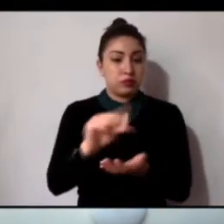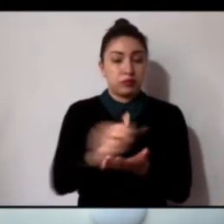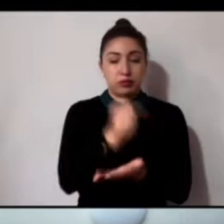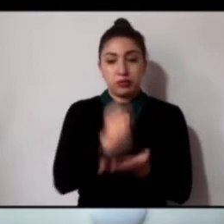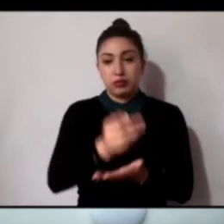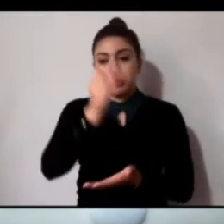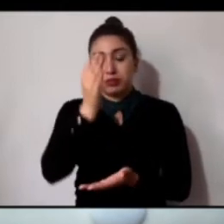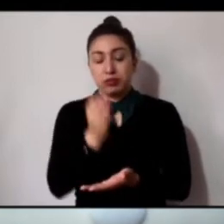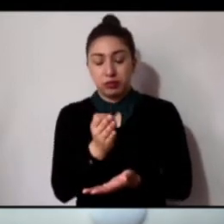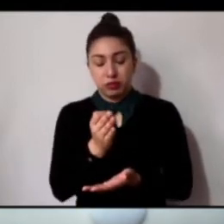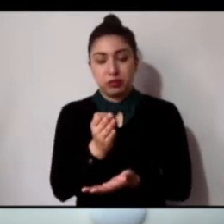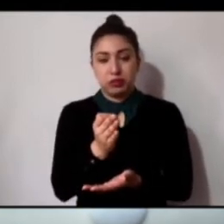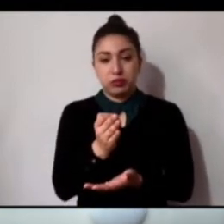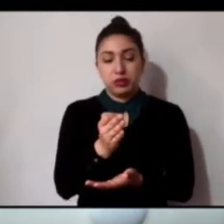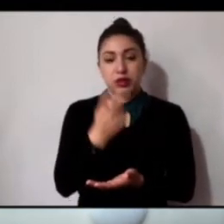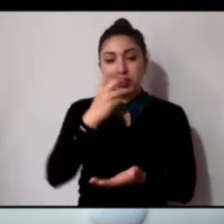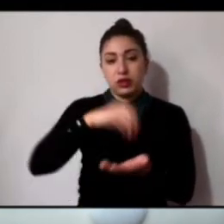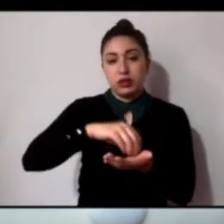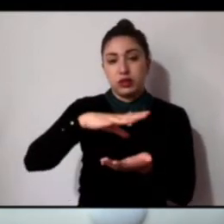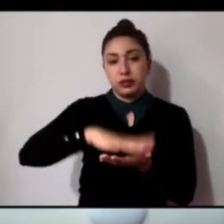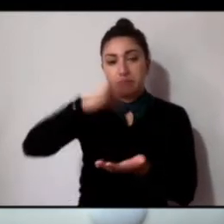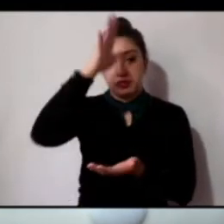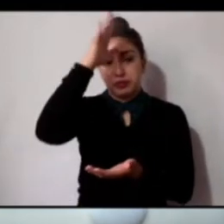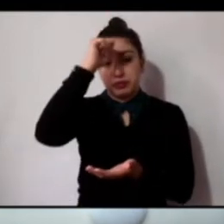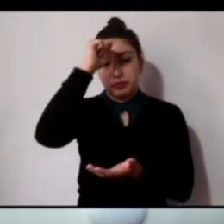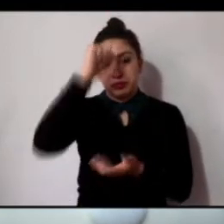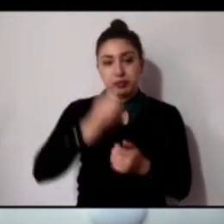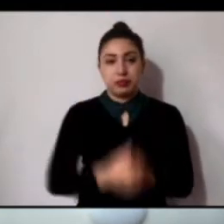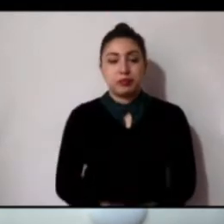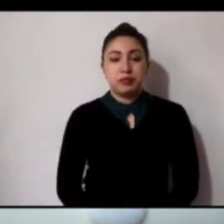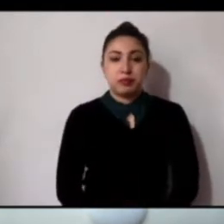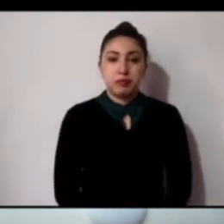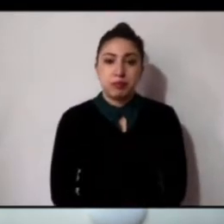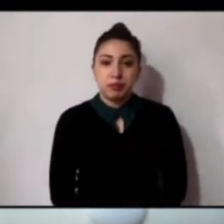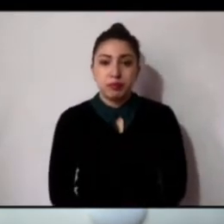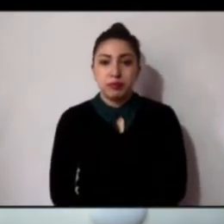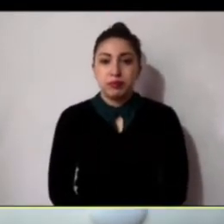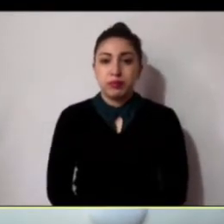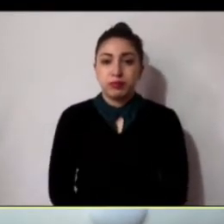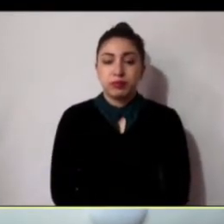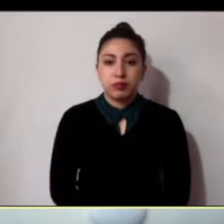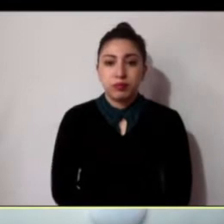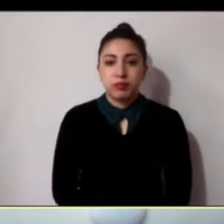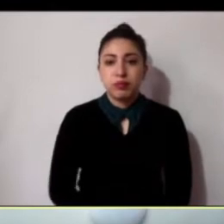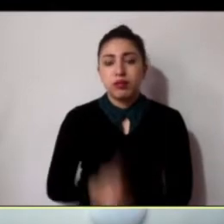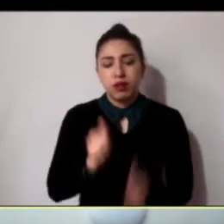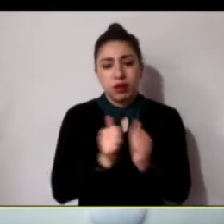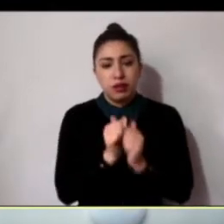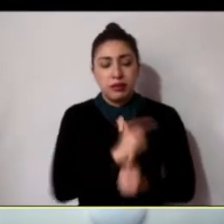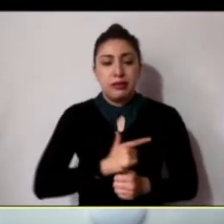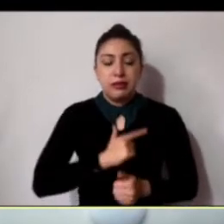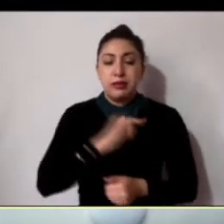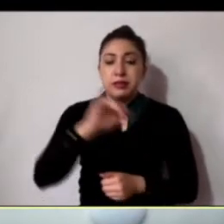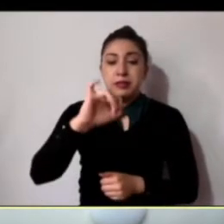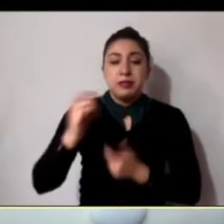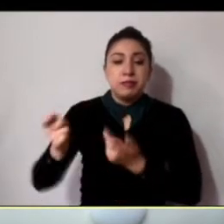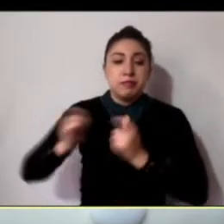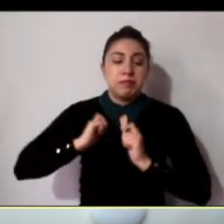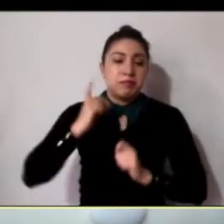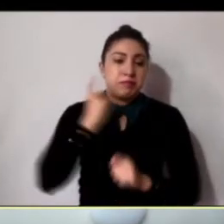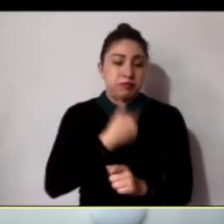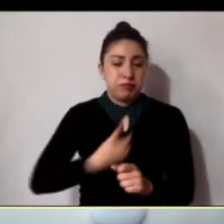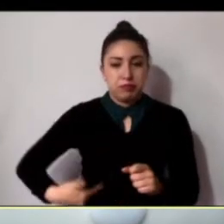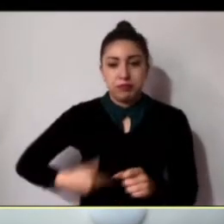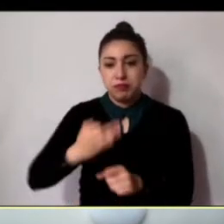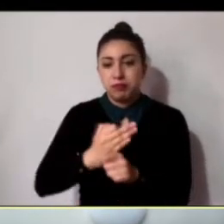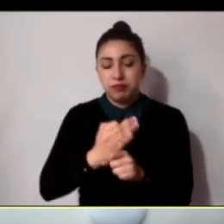someter el asunto y saber si es de aprobarse? Claro que sí, por instrucciones de la Presidencia está